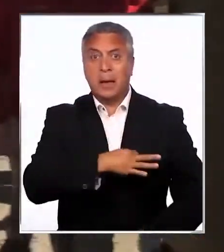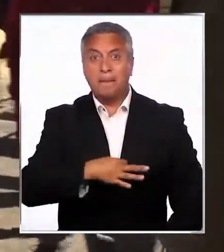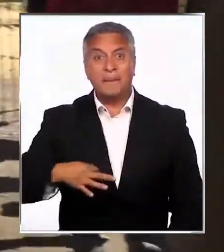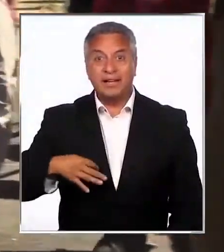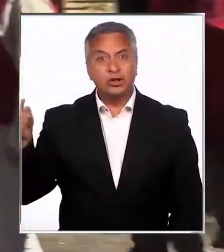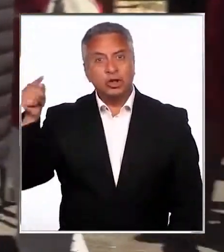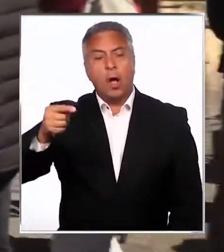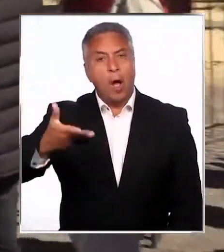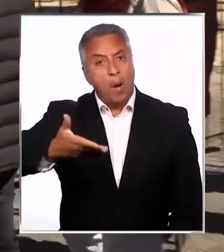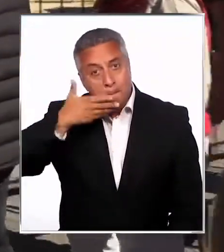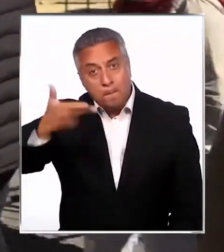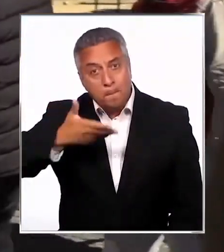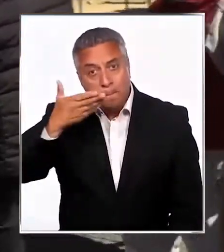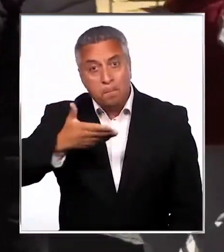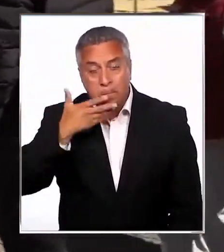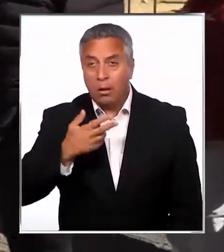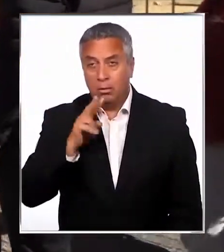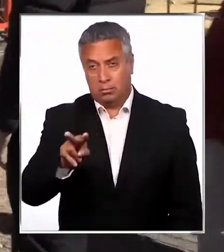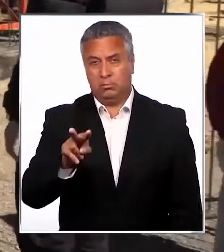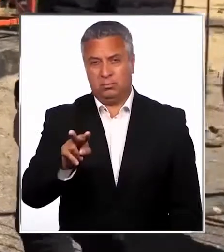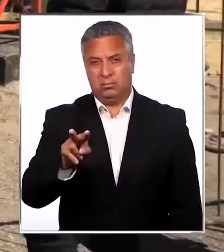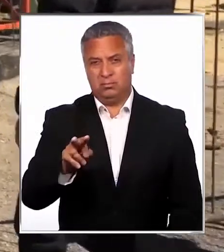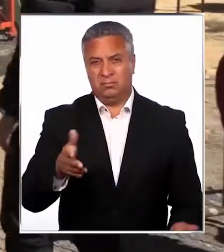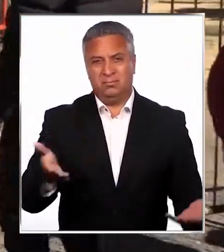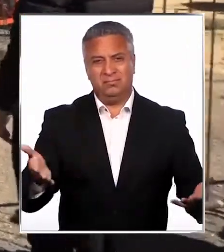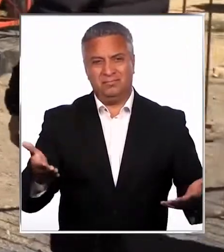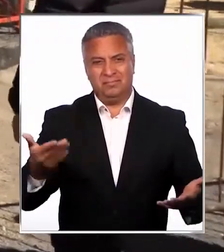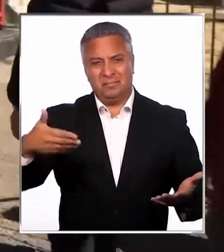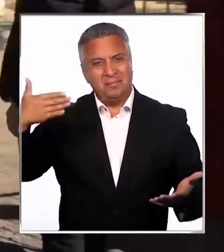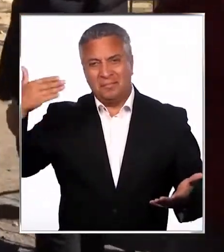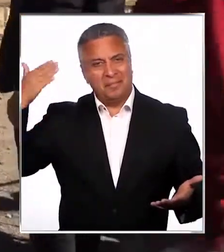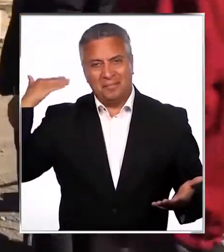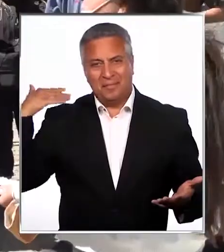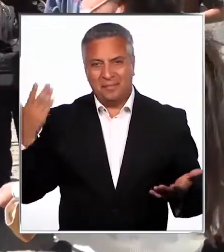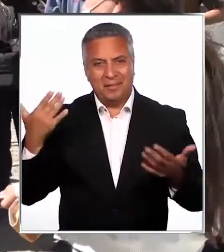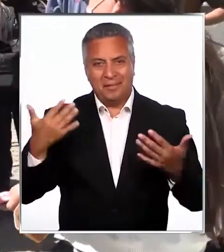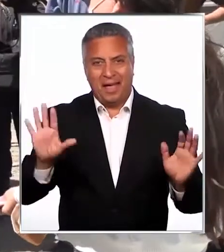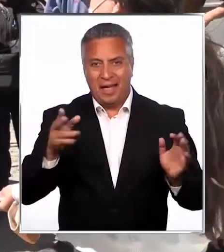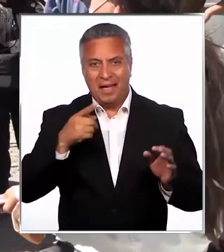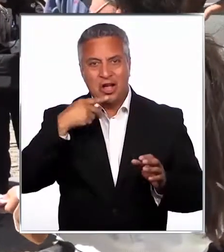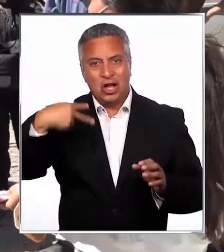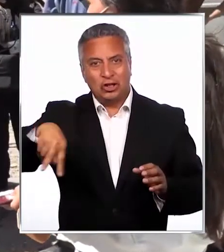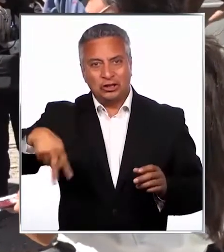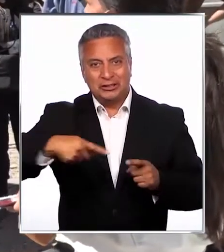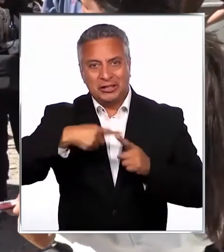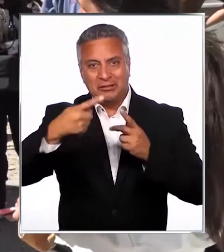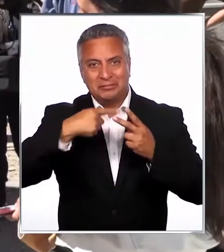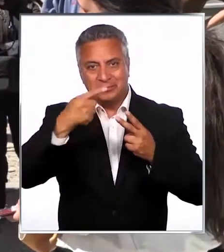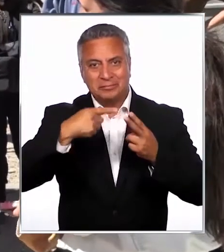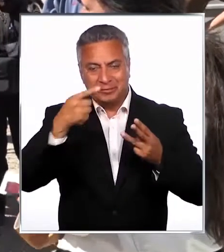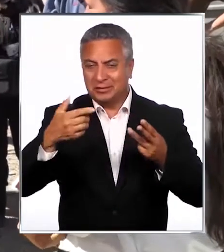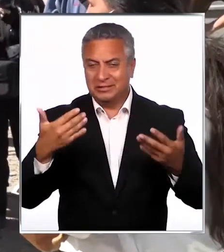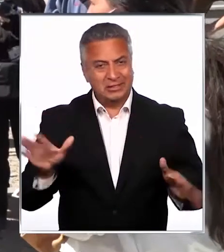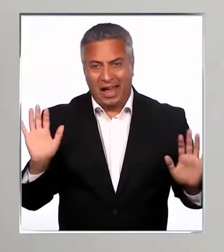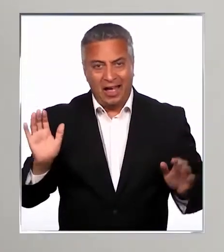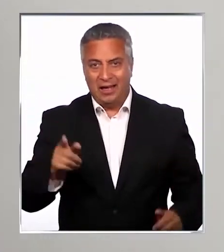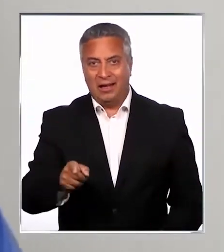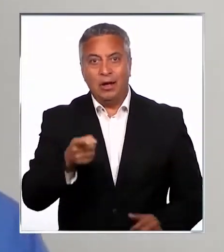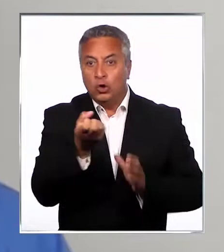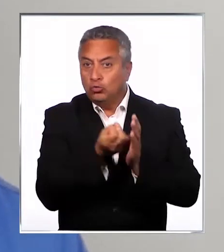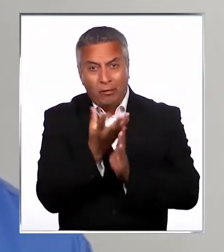ministro durante su visita a la comuna son noticias dadas por otros gobiernos en años anteriores. En relación al viaje